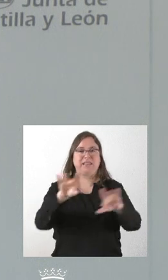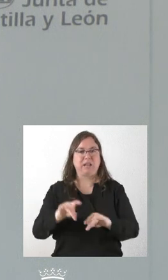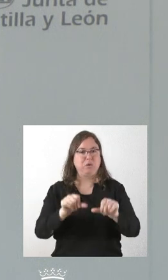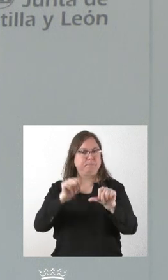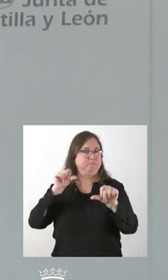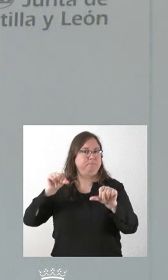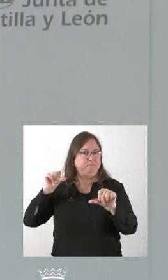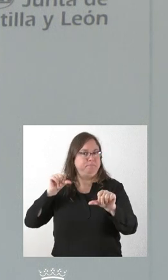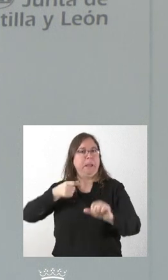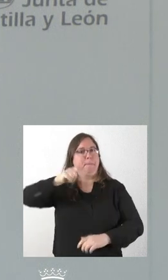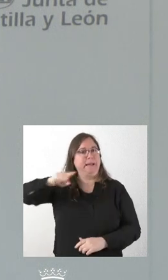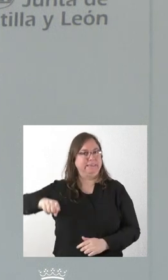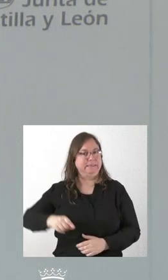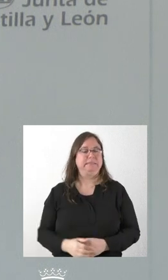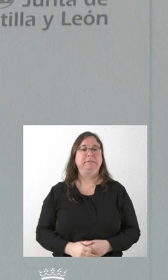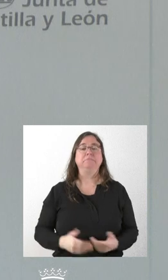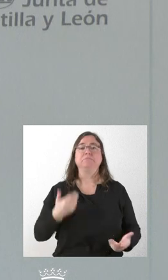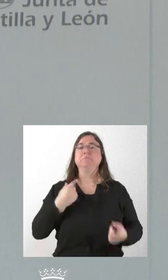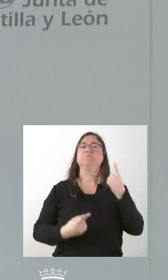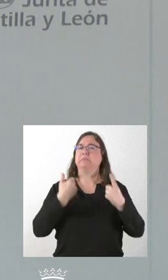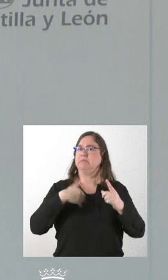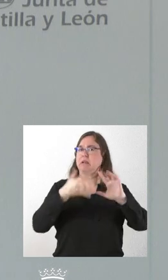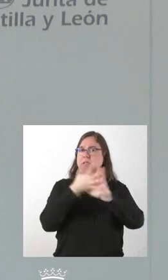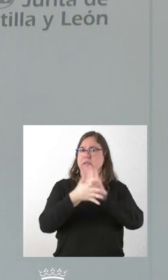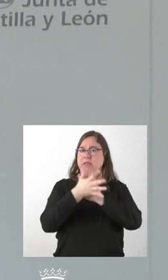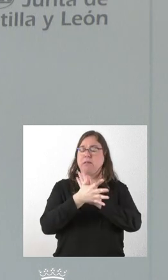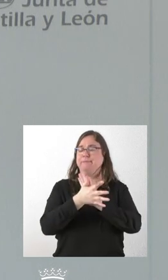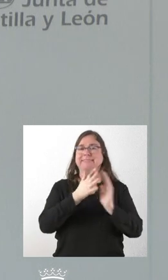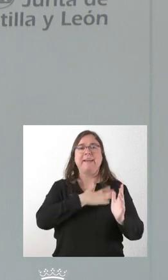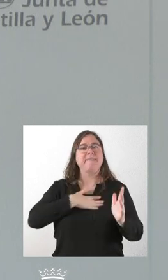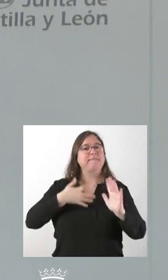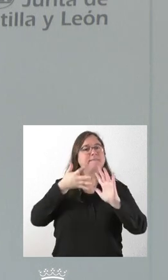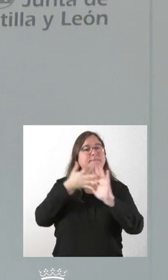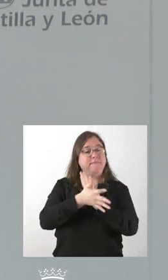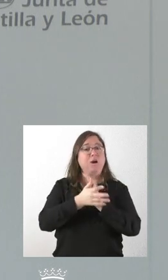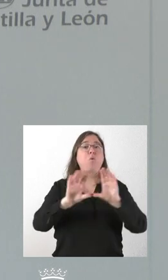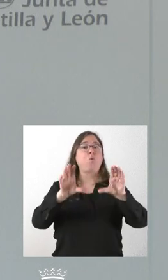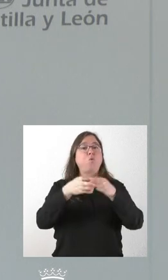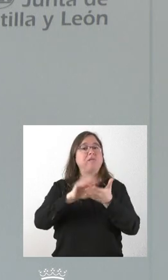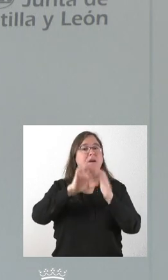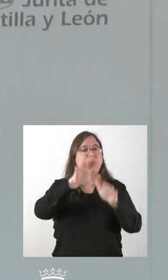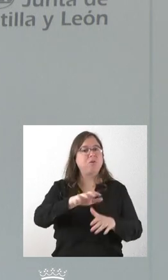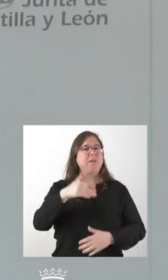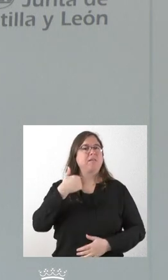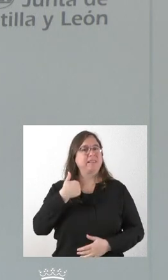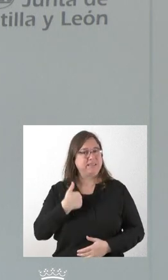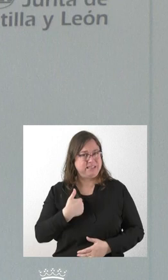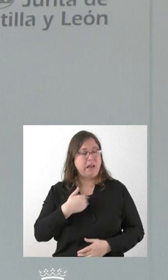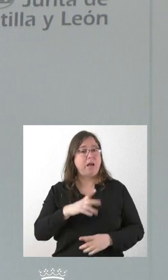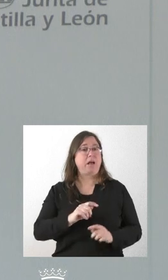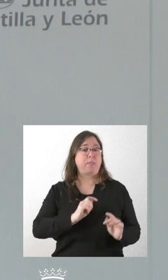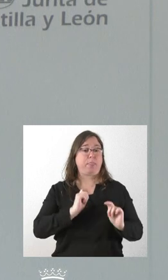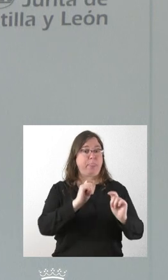meses y que alguna vez hemos comentado. Señalarles que lo que la Junta de Castilla y León lleva destinado a los